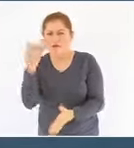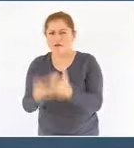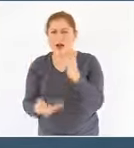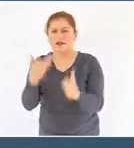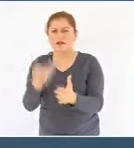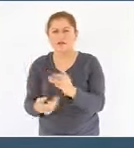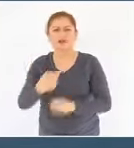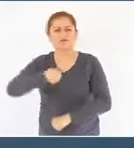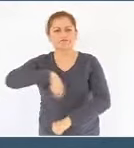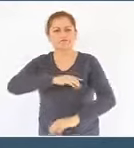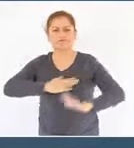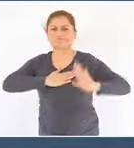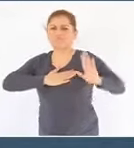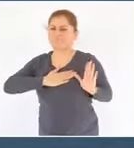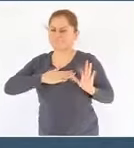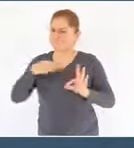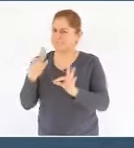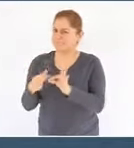de aquí en adelante.